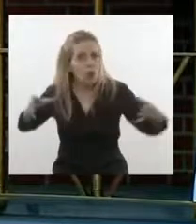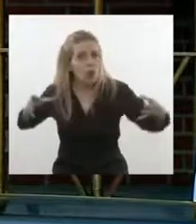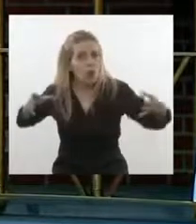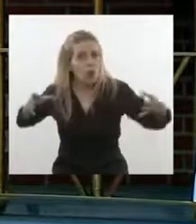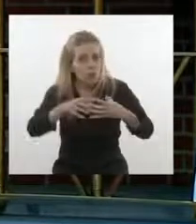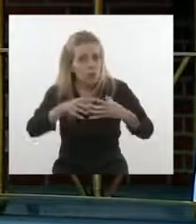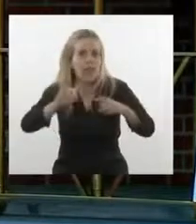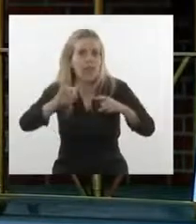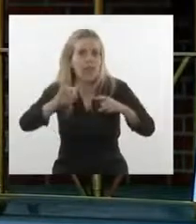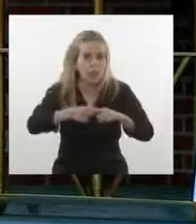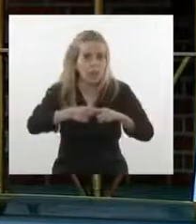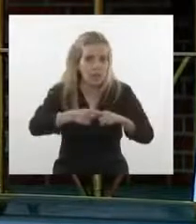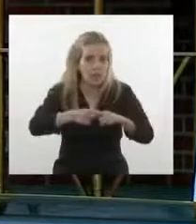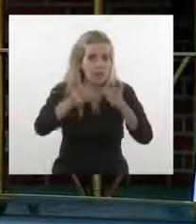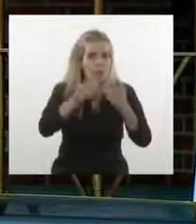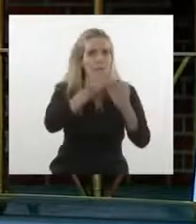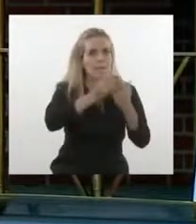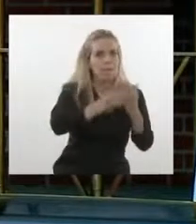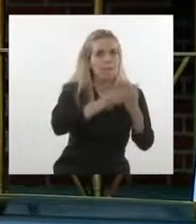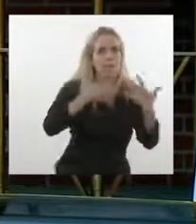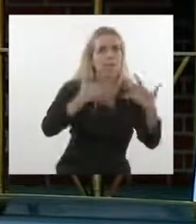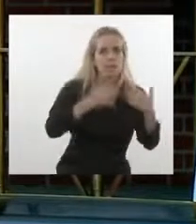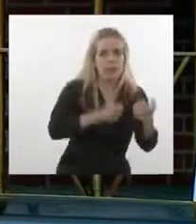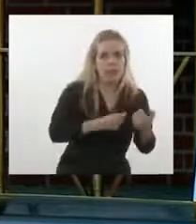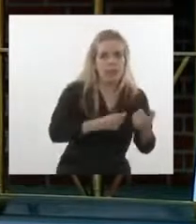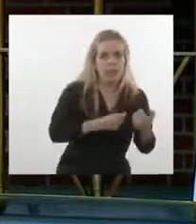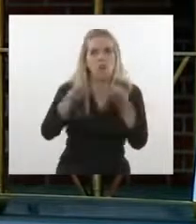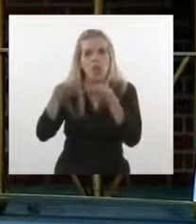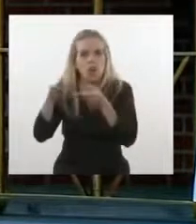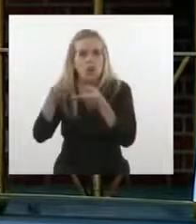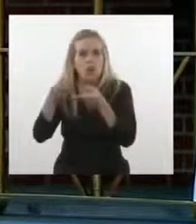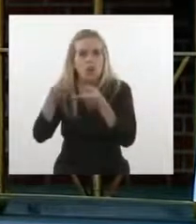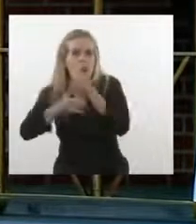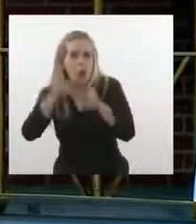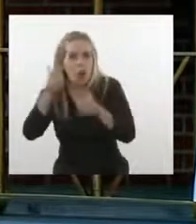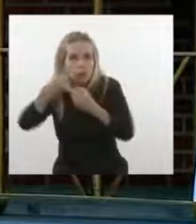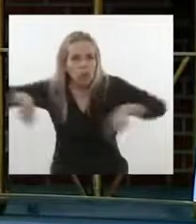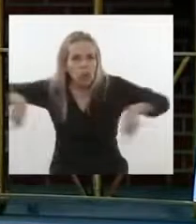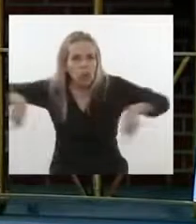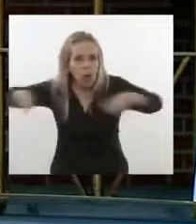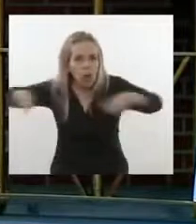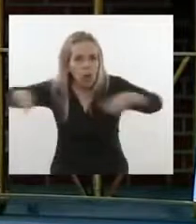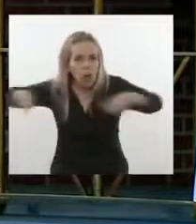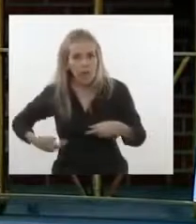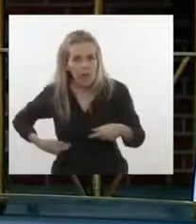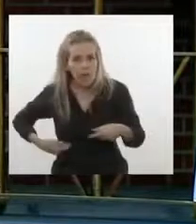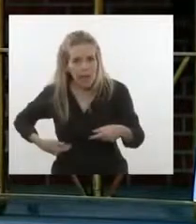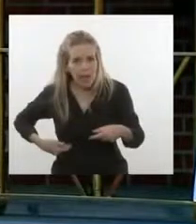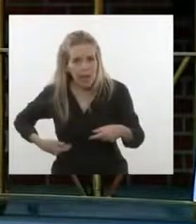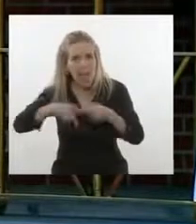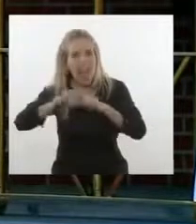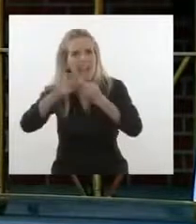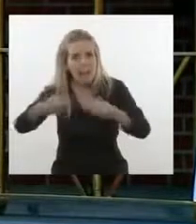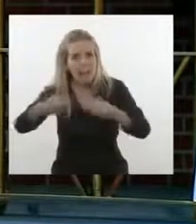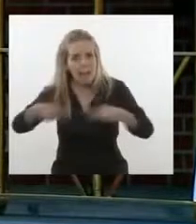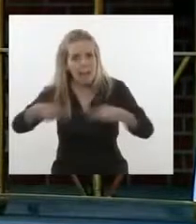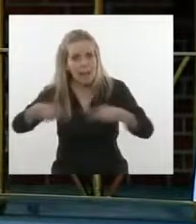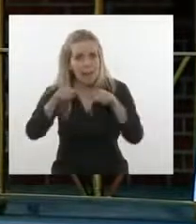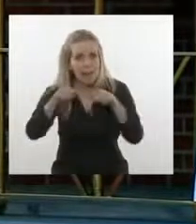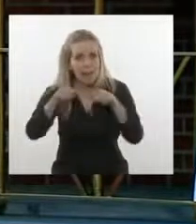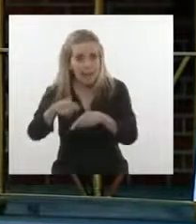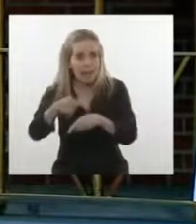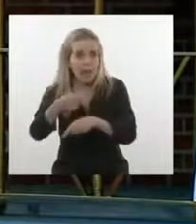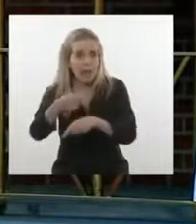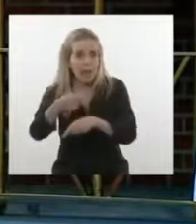Interterritorial, donde está el Ministerio de Sanidad, donde están los consejeros y consejeras de sanidad de todos los gobiernos autonómicos, tienen los instrumentos para, con la